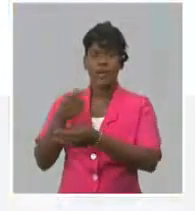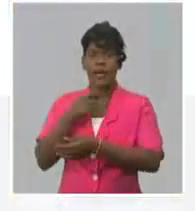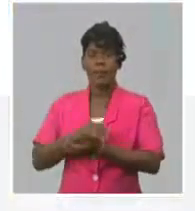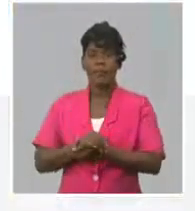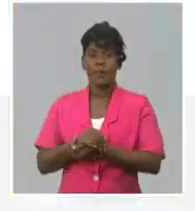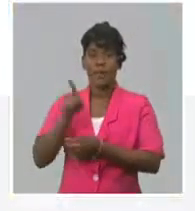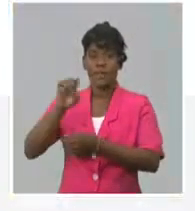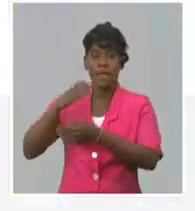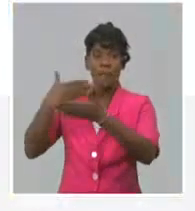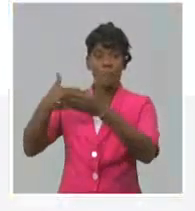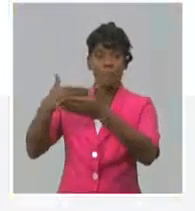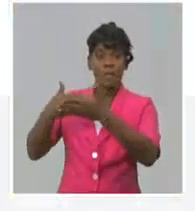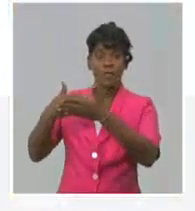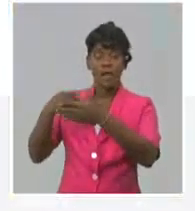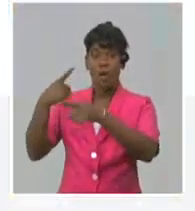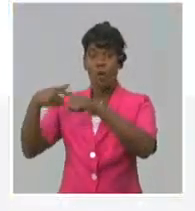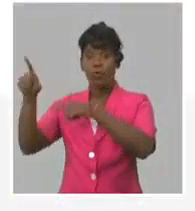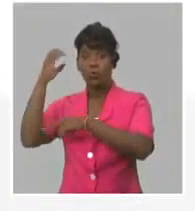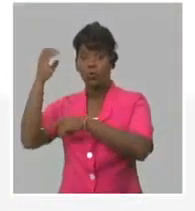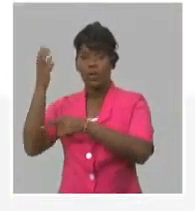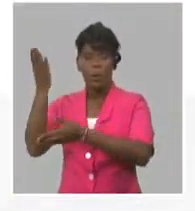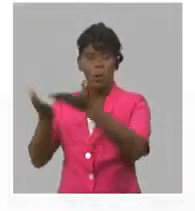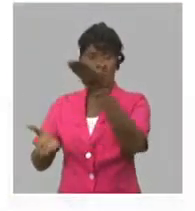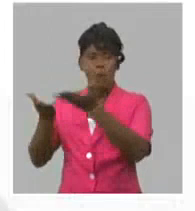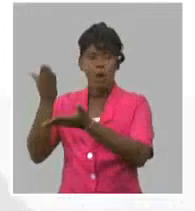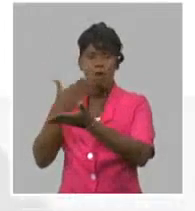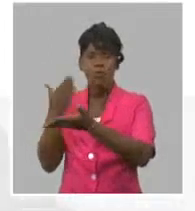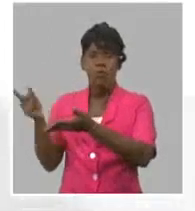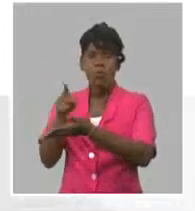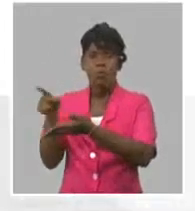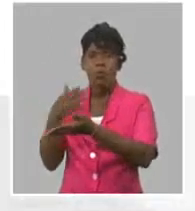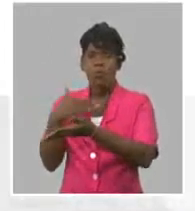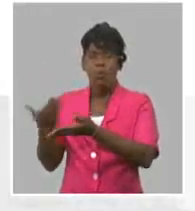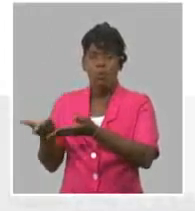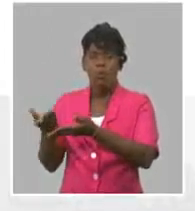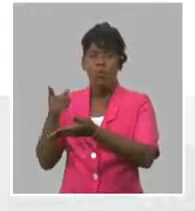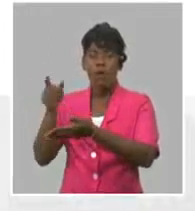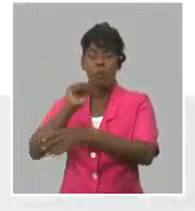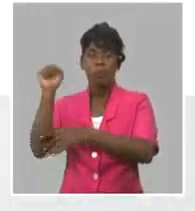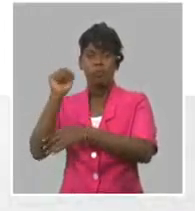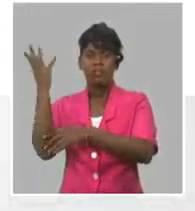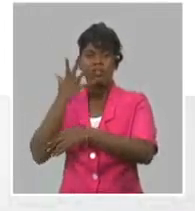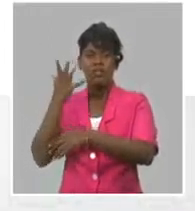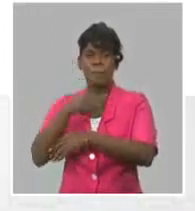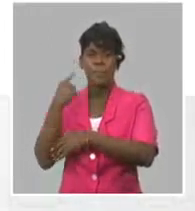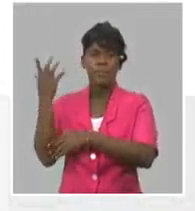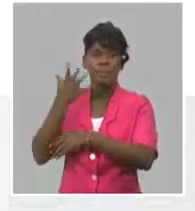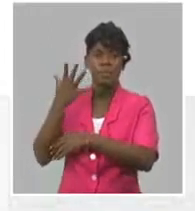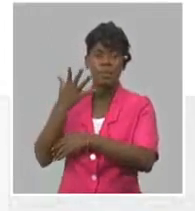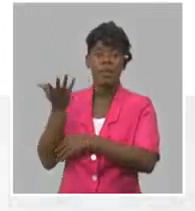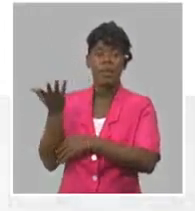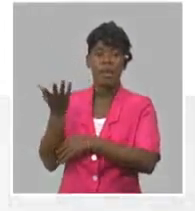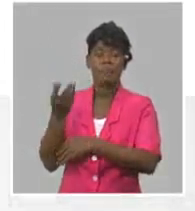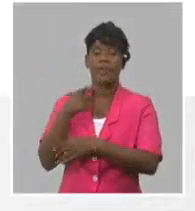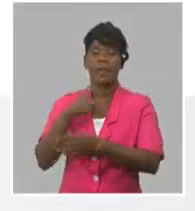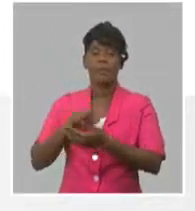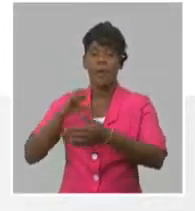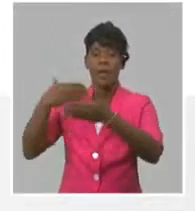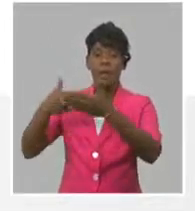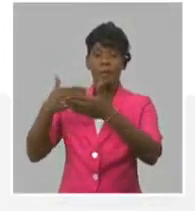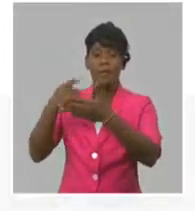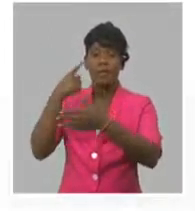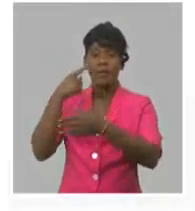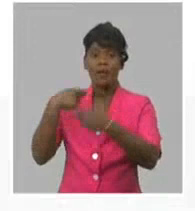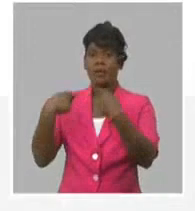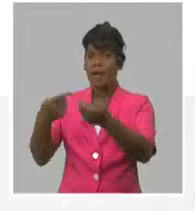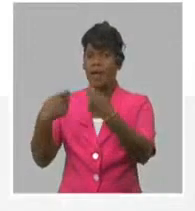empresa, ficha costo país. Entonces, eso significa ficha costo empresa, escoger los gastos de la empresa, cómo están,